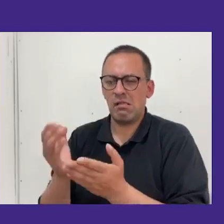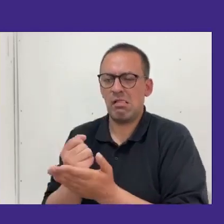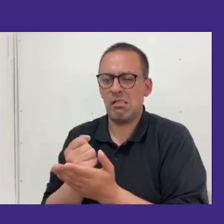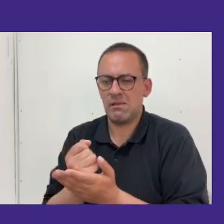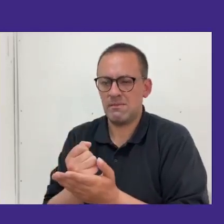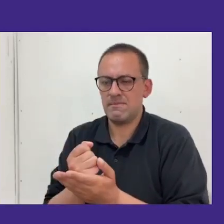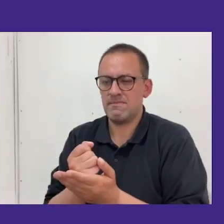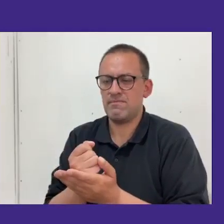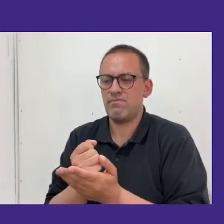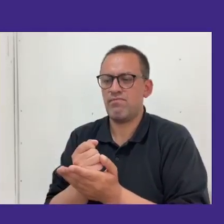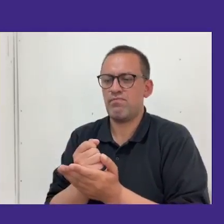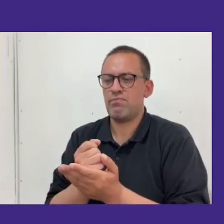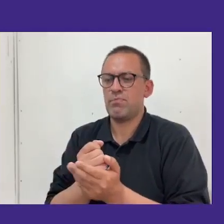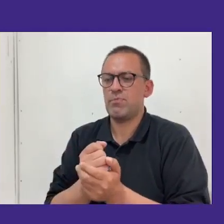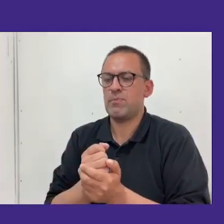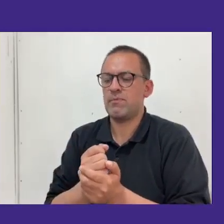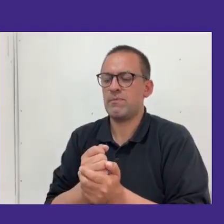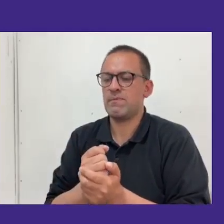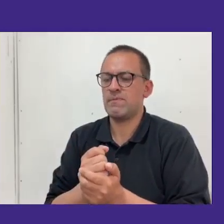programados en el calendario.